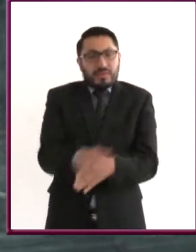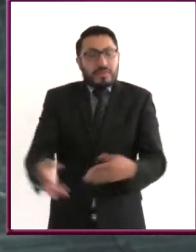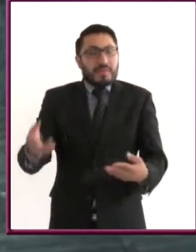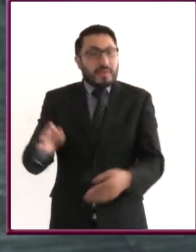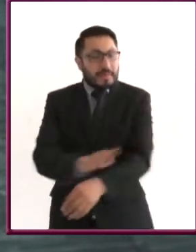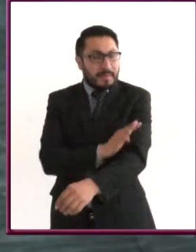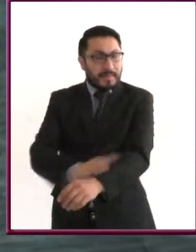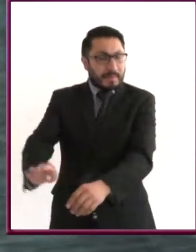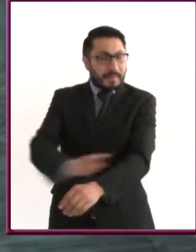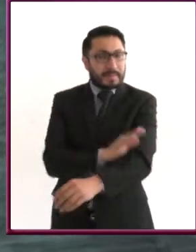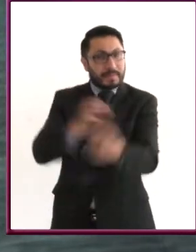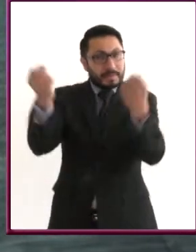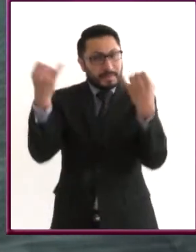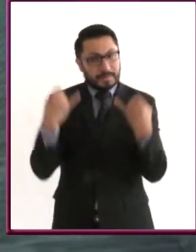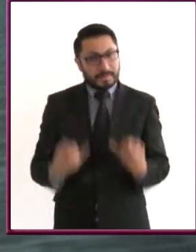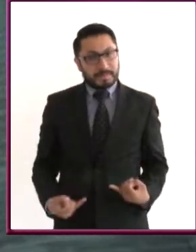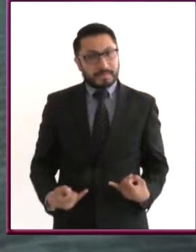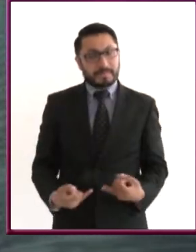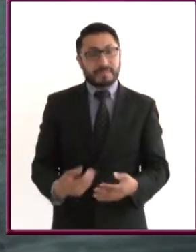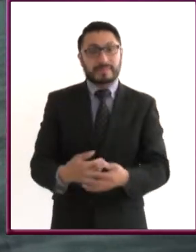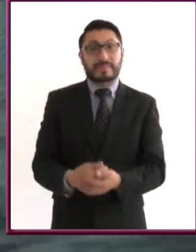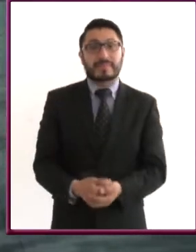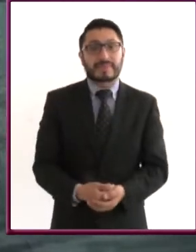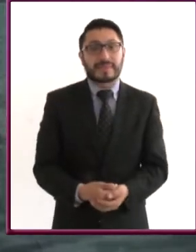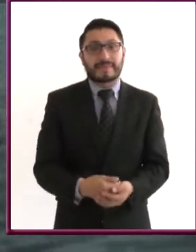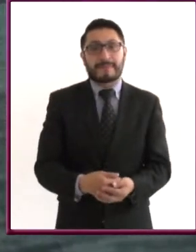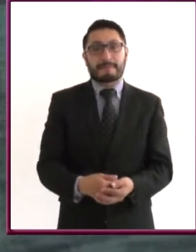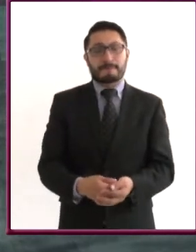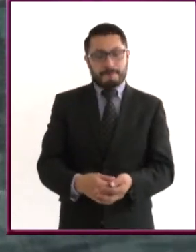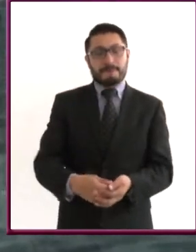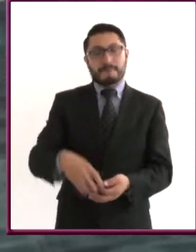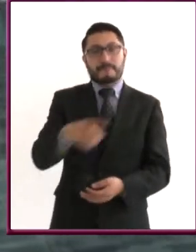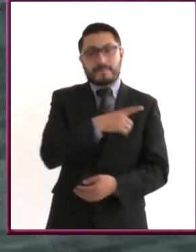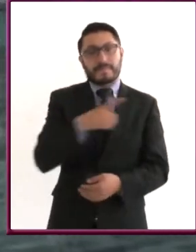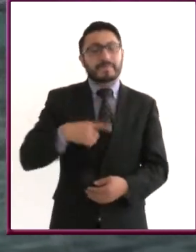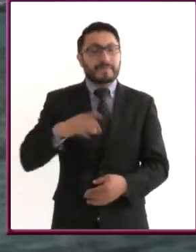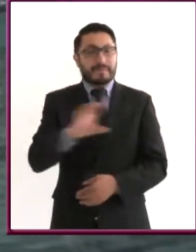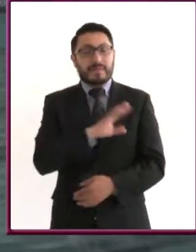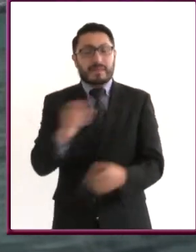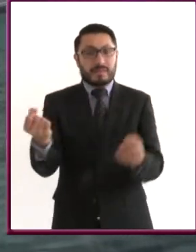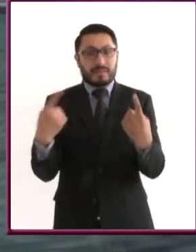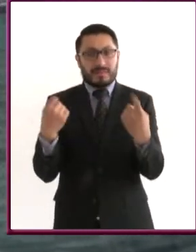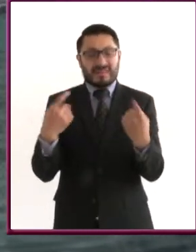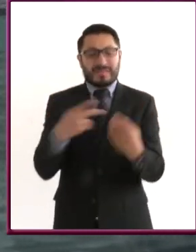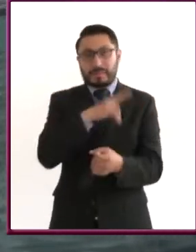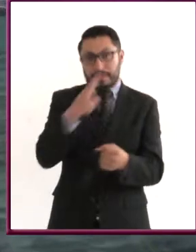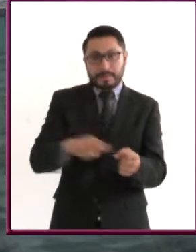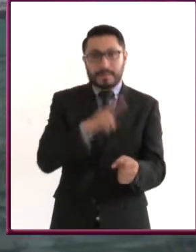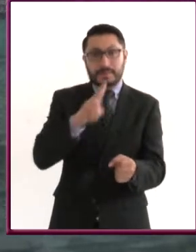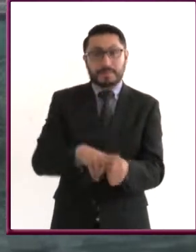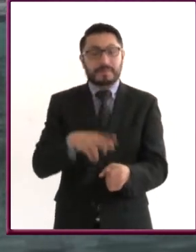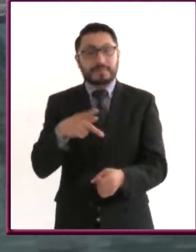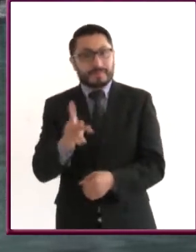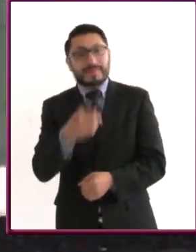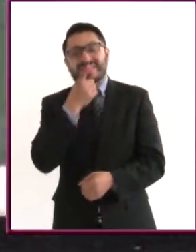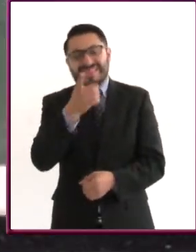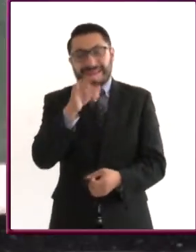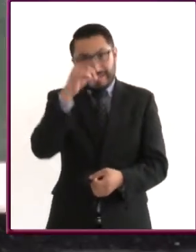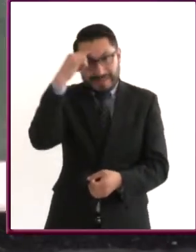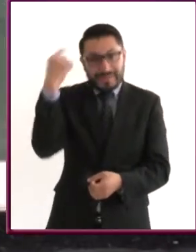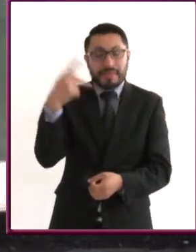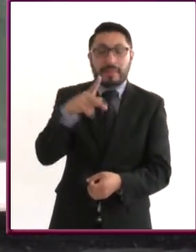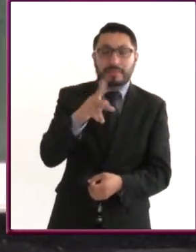nuestro bienestar. Suena casi obvio que debemos querernos. Es casi un lugar común. Se dice muy fácil,